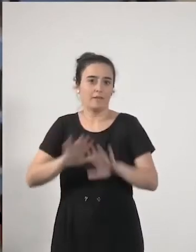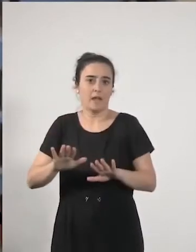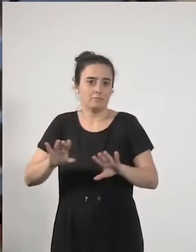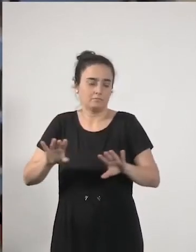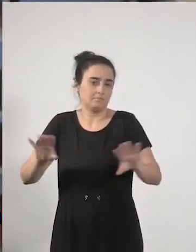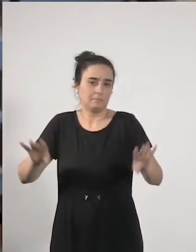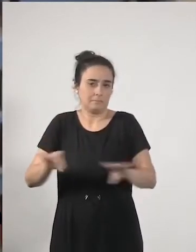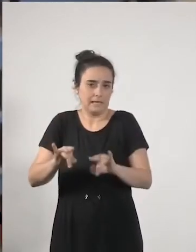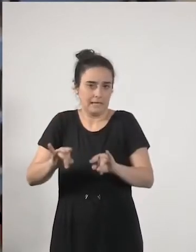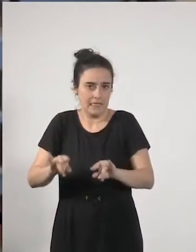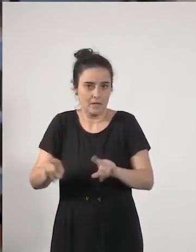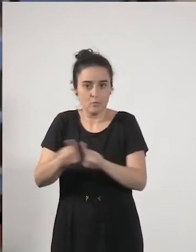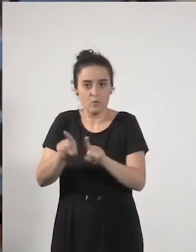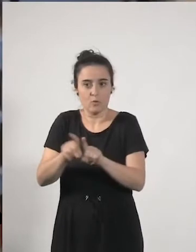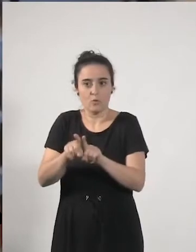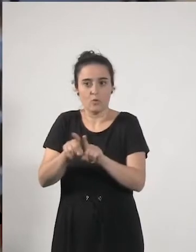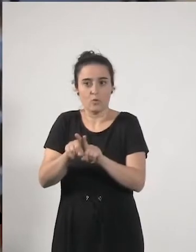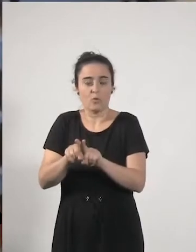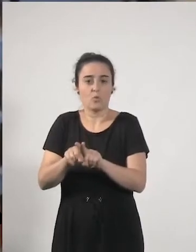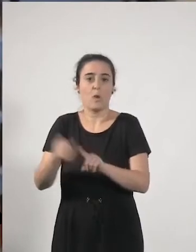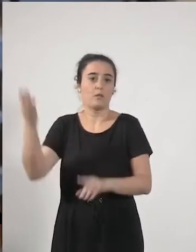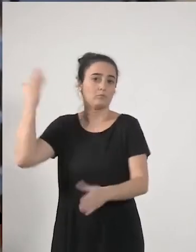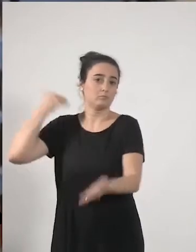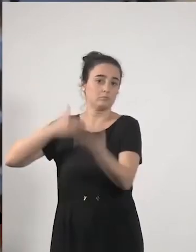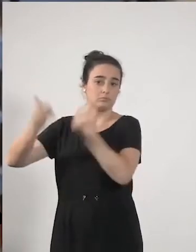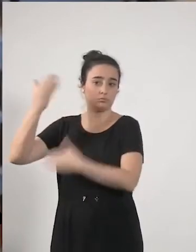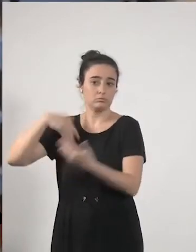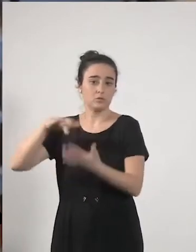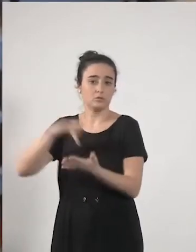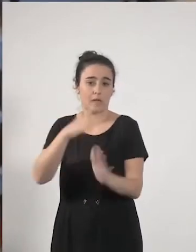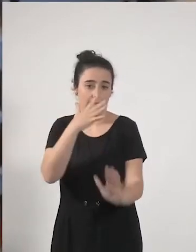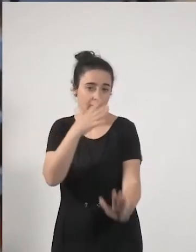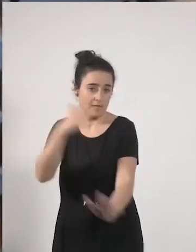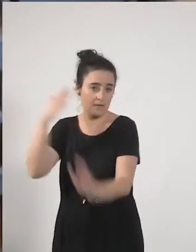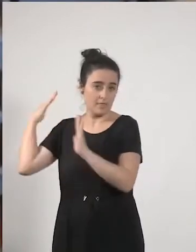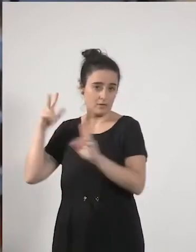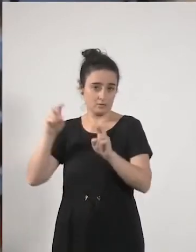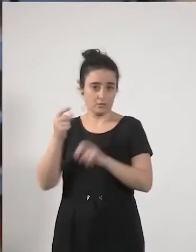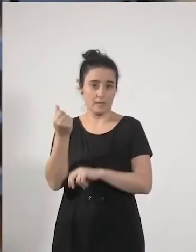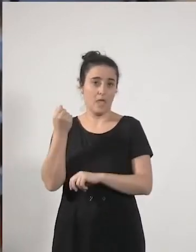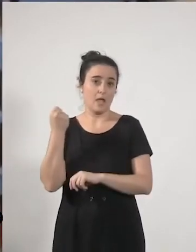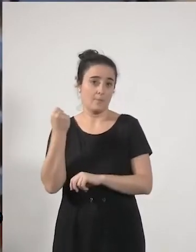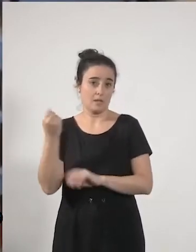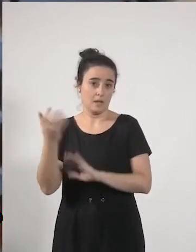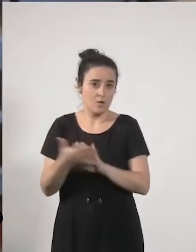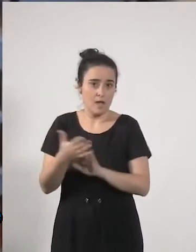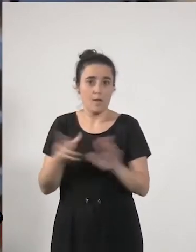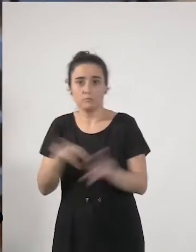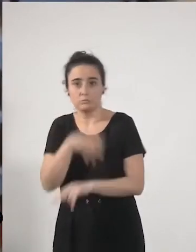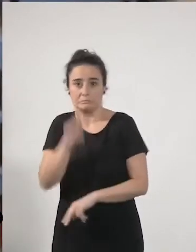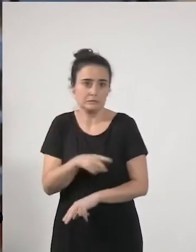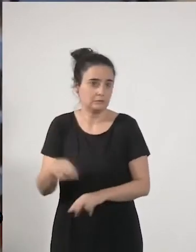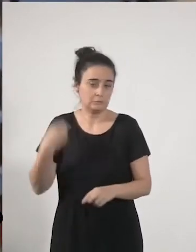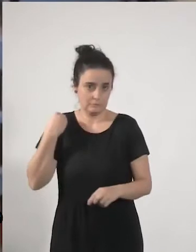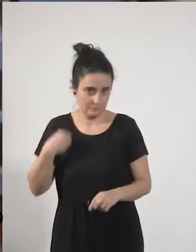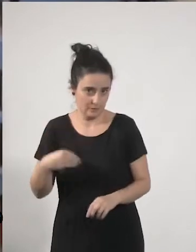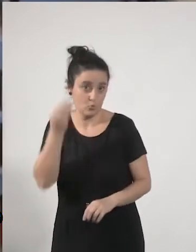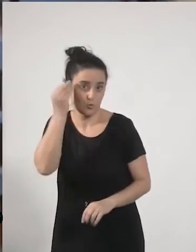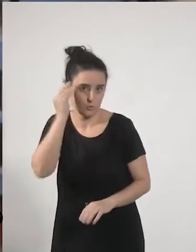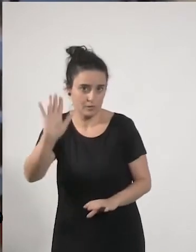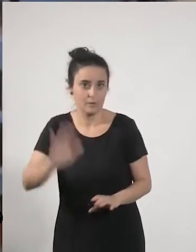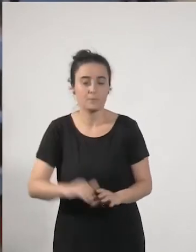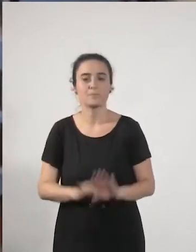como quedó lo de la refundación del capitalismo hace 10 años hace una década entonces lo que sí es importante es la